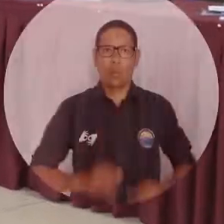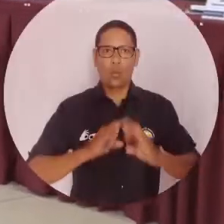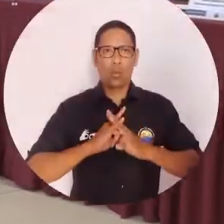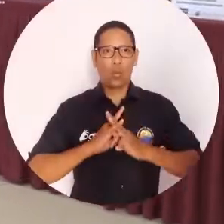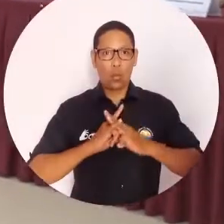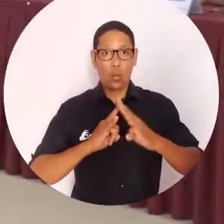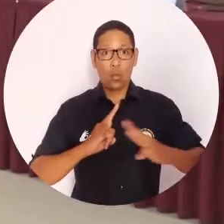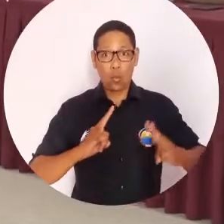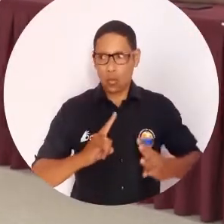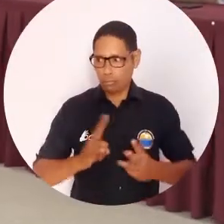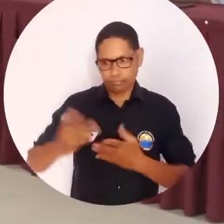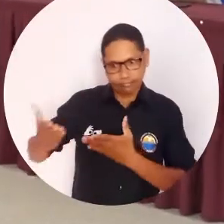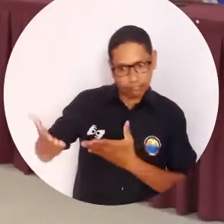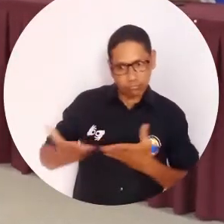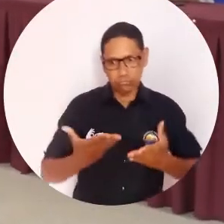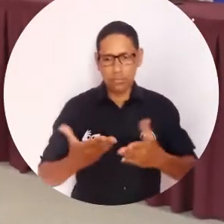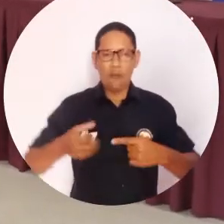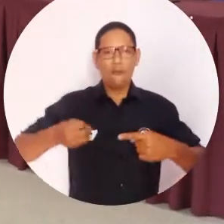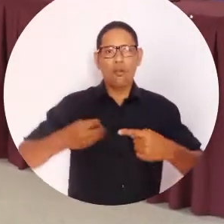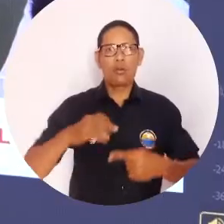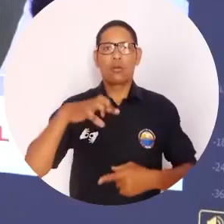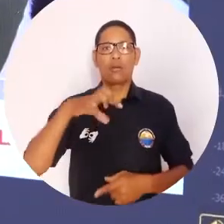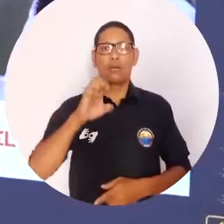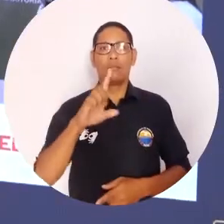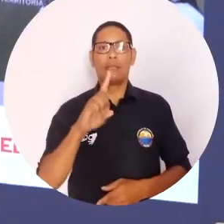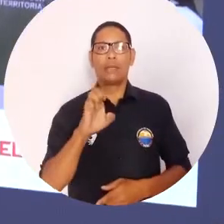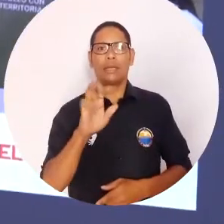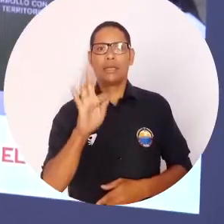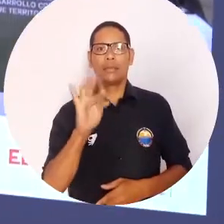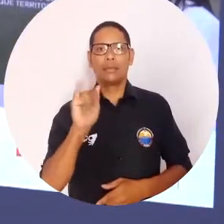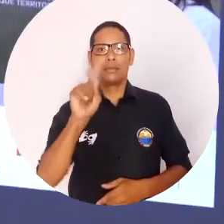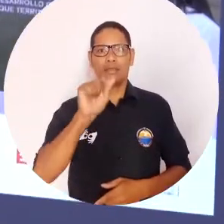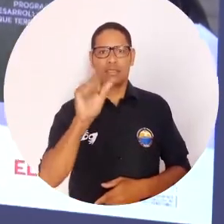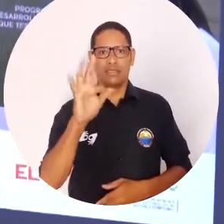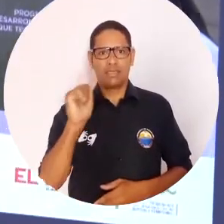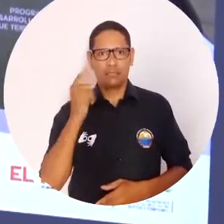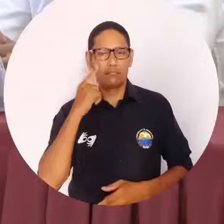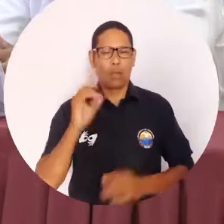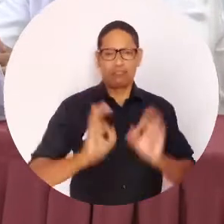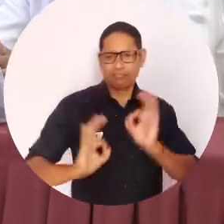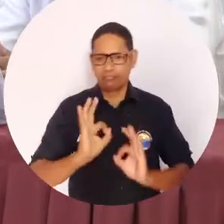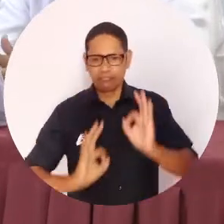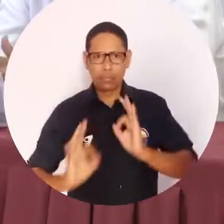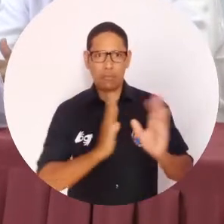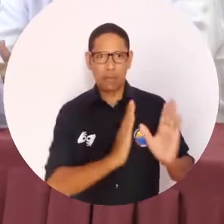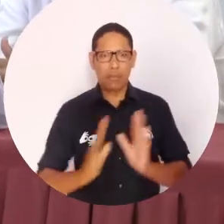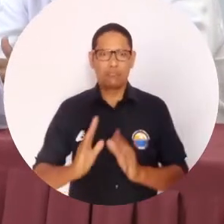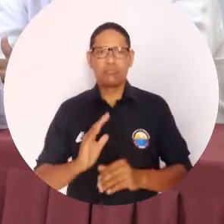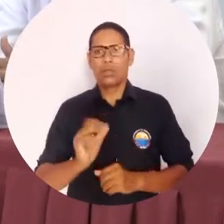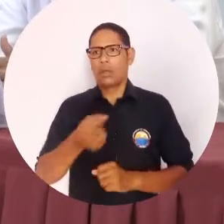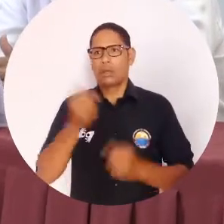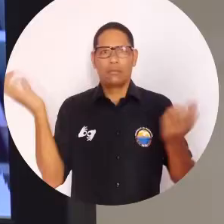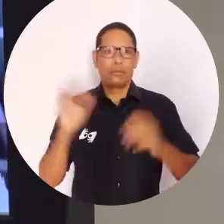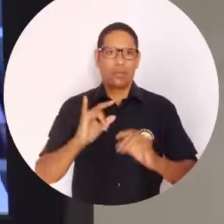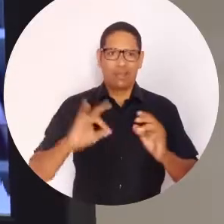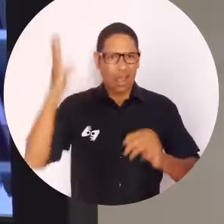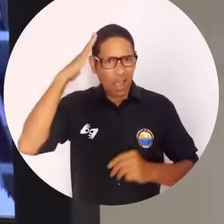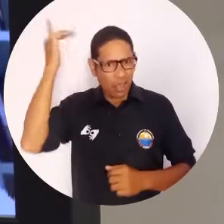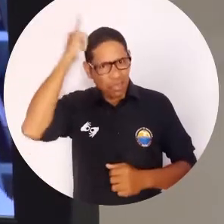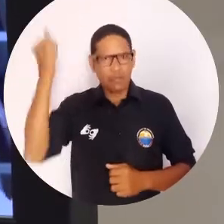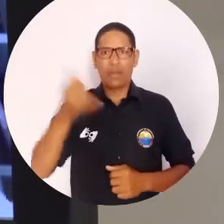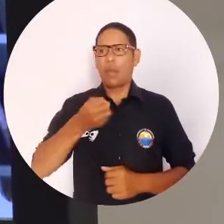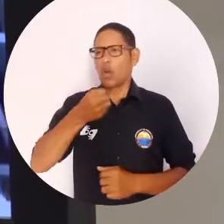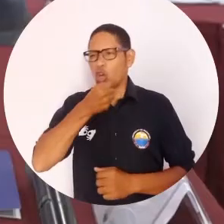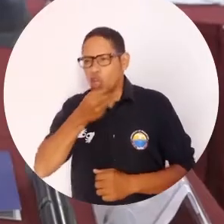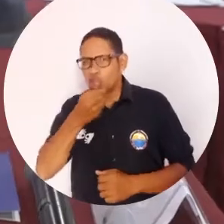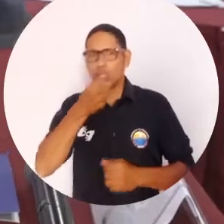La Universidad del Magdalena fue anfitriona del Foro PDTízate, organizado por la Agencia de Renovación del Territorio, el cual convocó a la Academia, Medios de Comunicación,